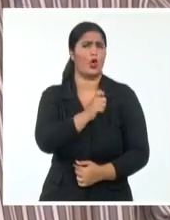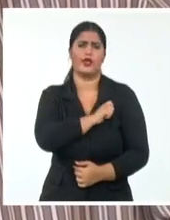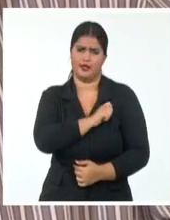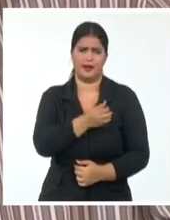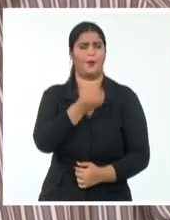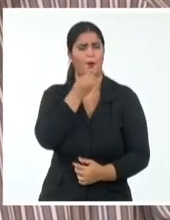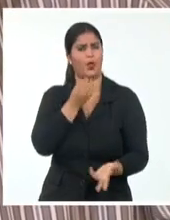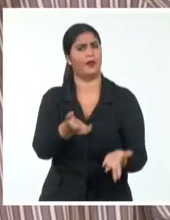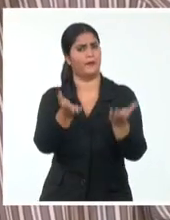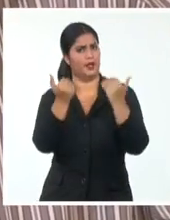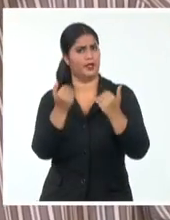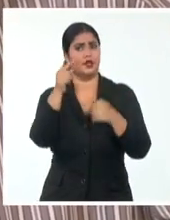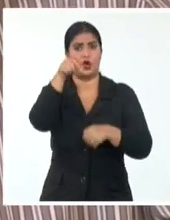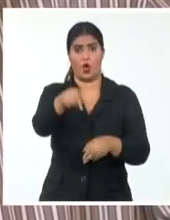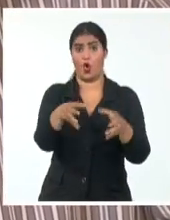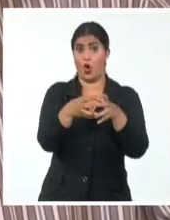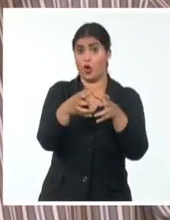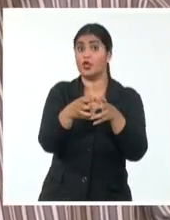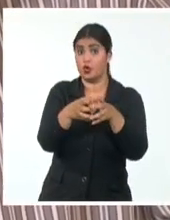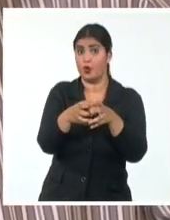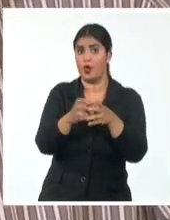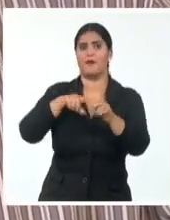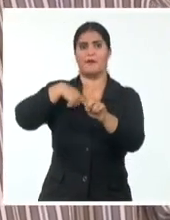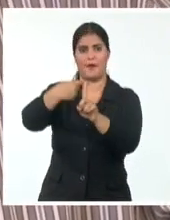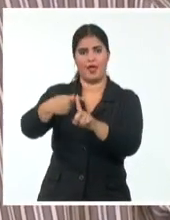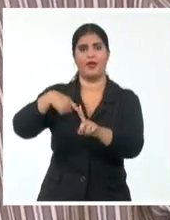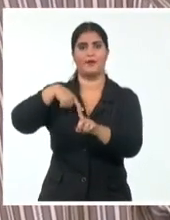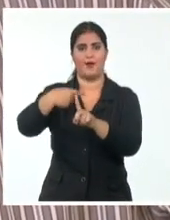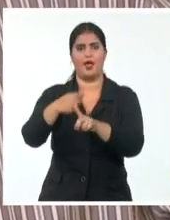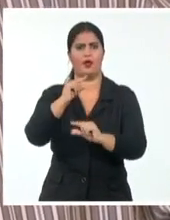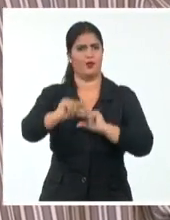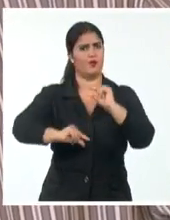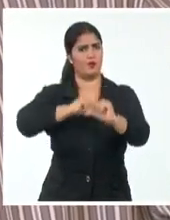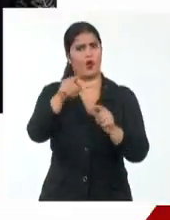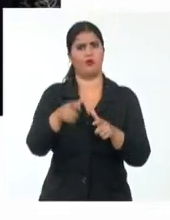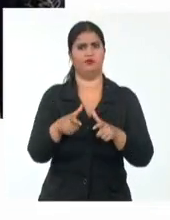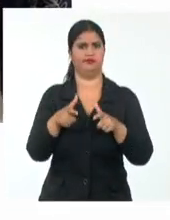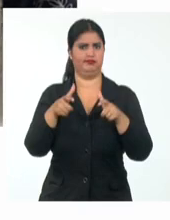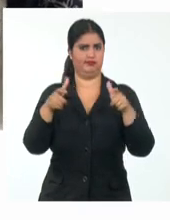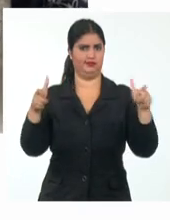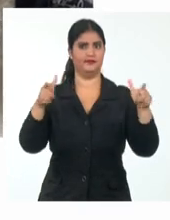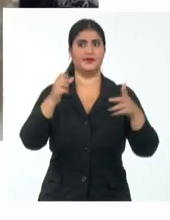estarán otros, hay que ayudarlos también a prepararse.